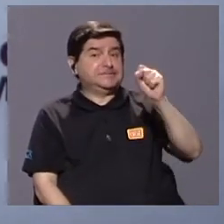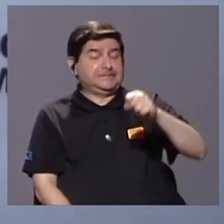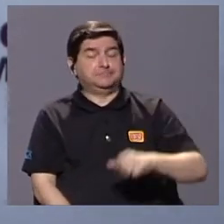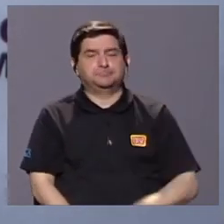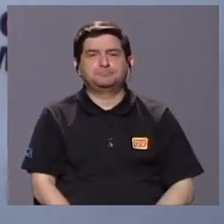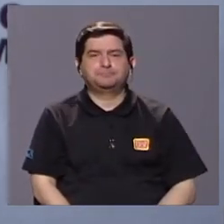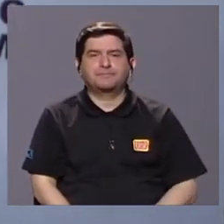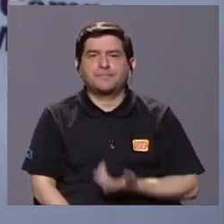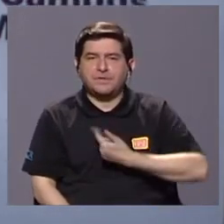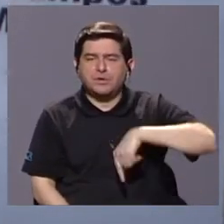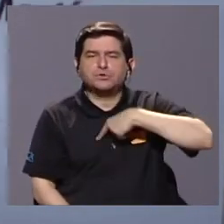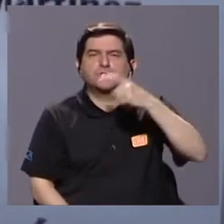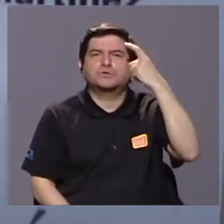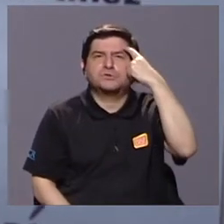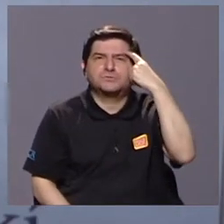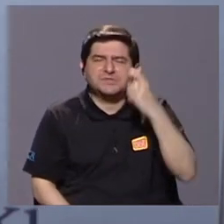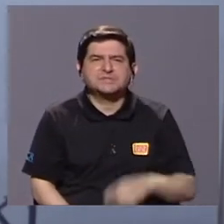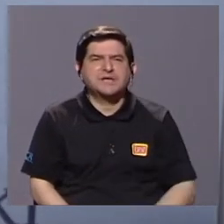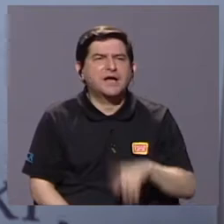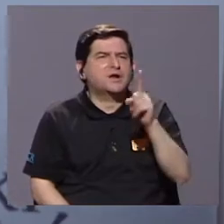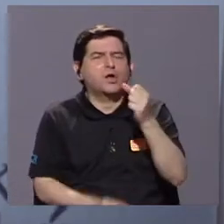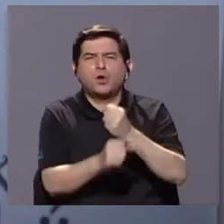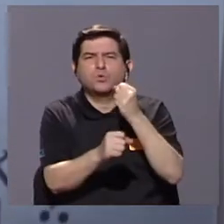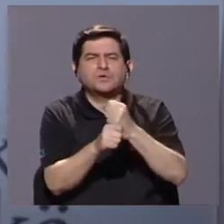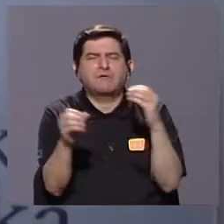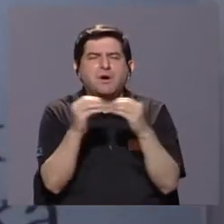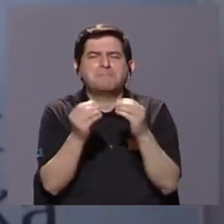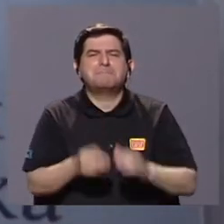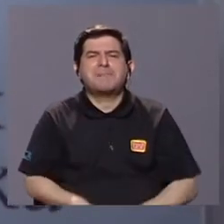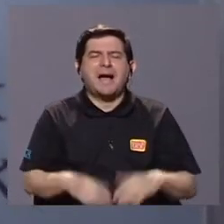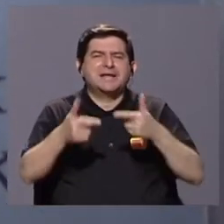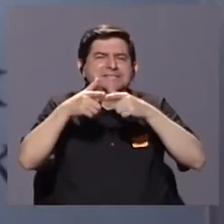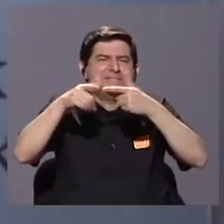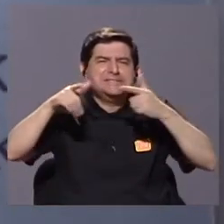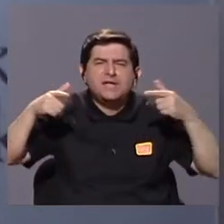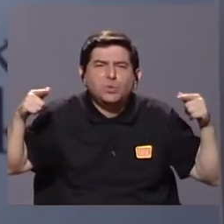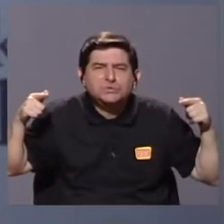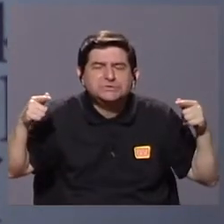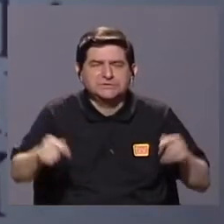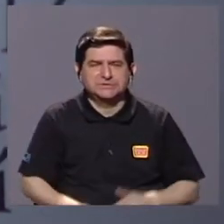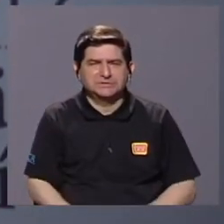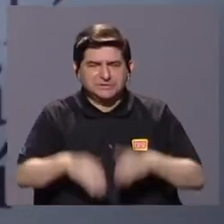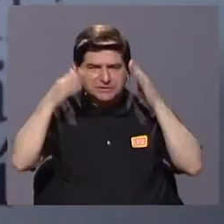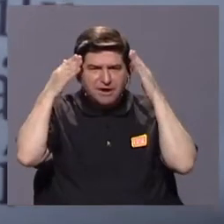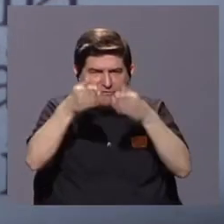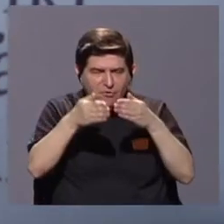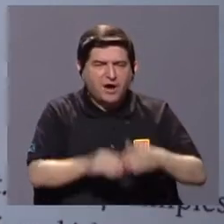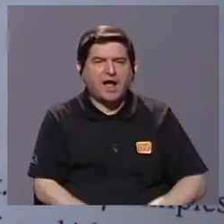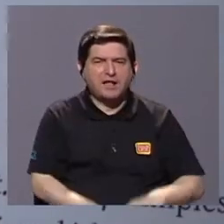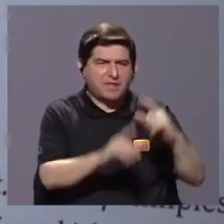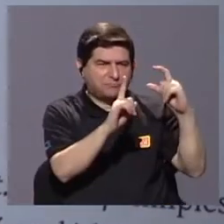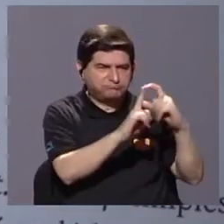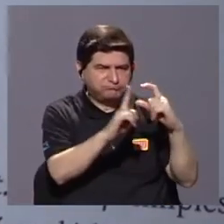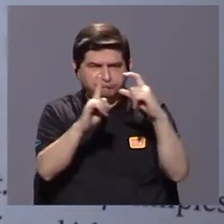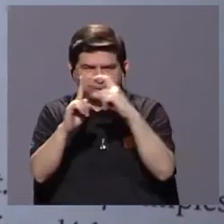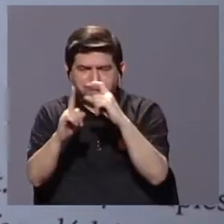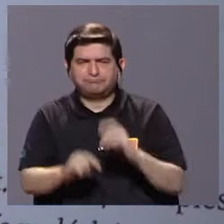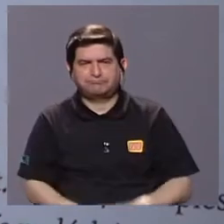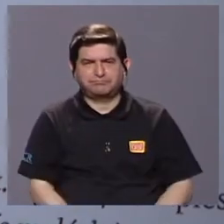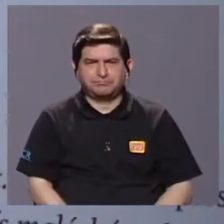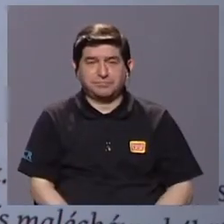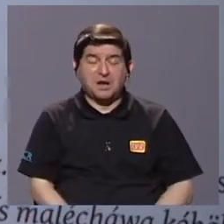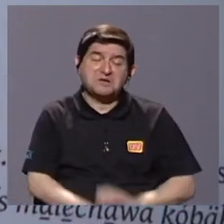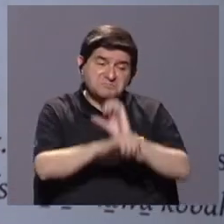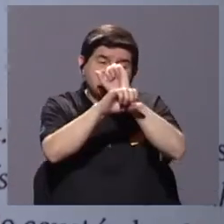originalmente habíamos previsto una obra más lingüística, más centrada en las palabras, como